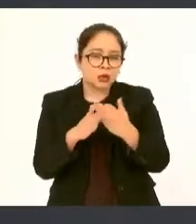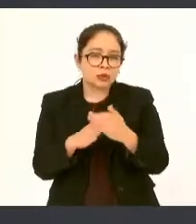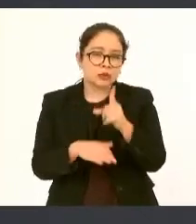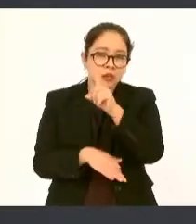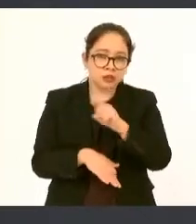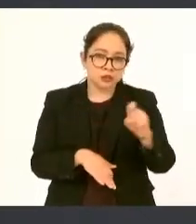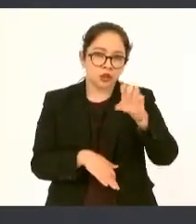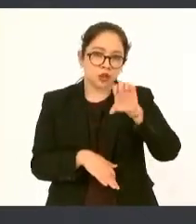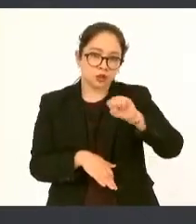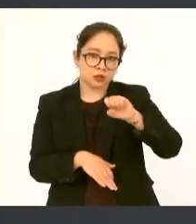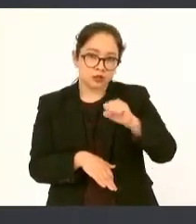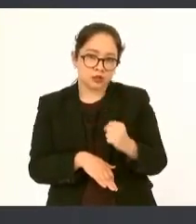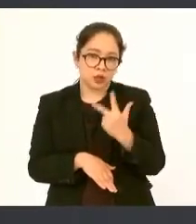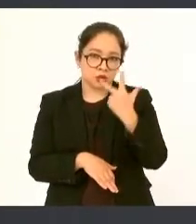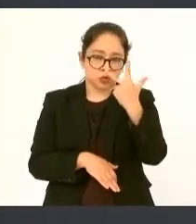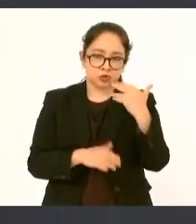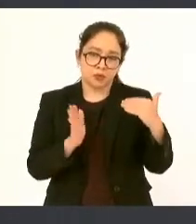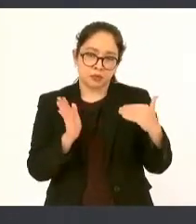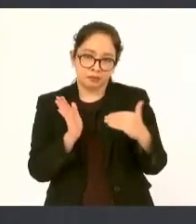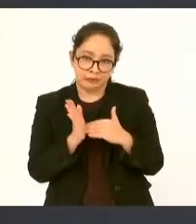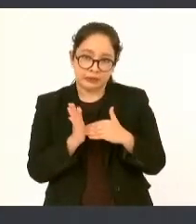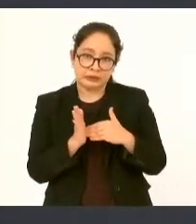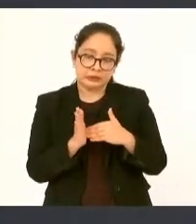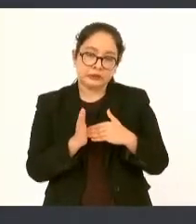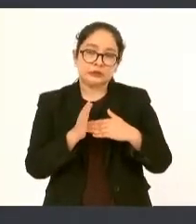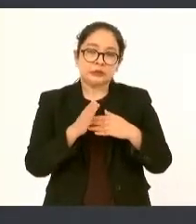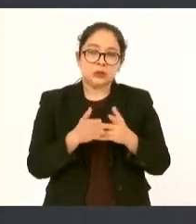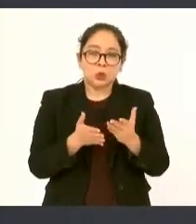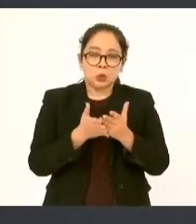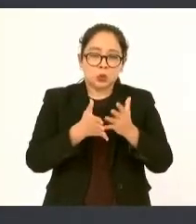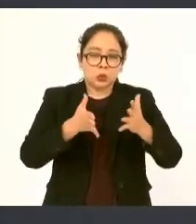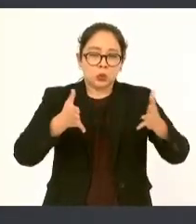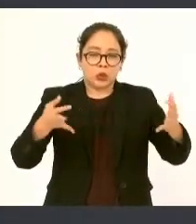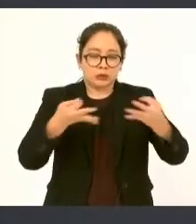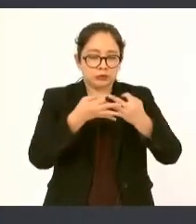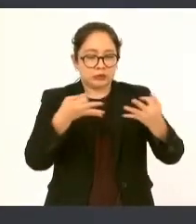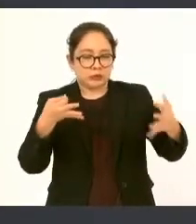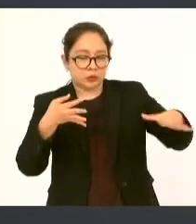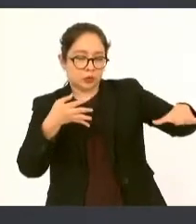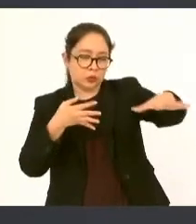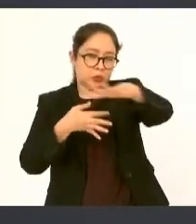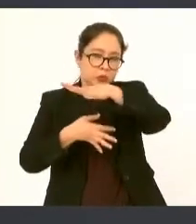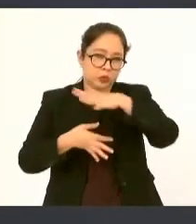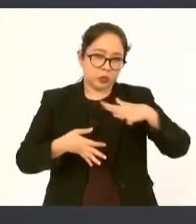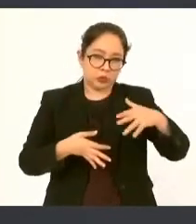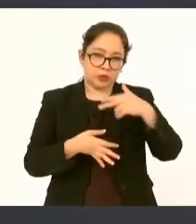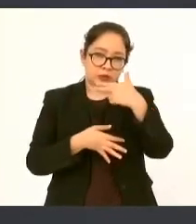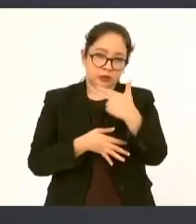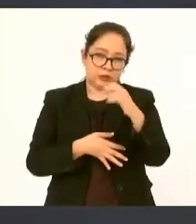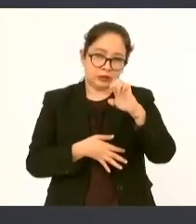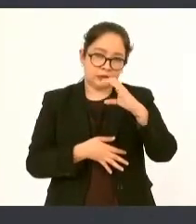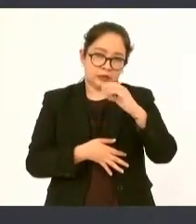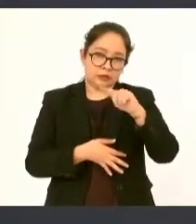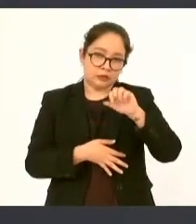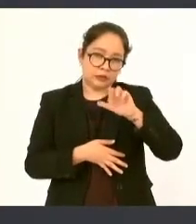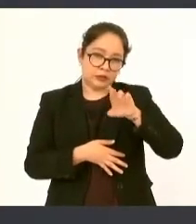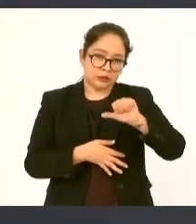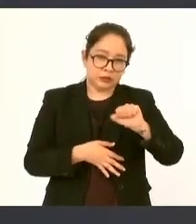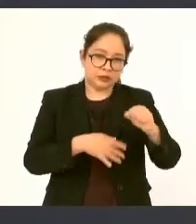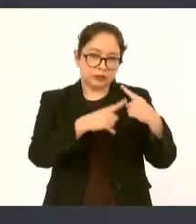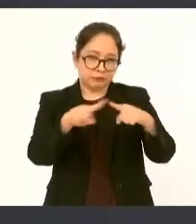sesenta y ocho mil hectáreas de árboles frutales y maderables